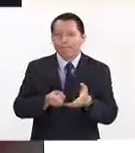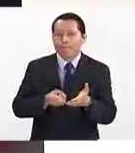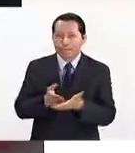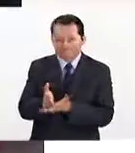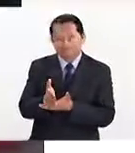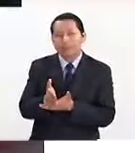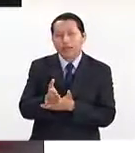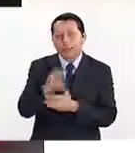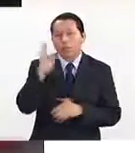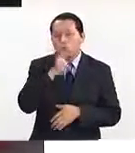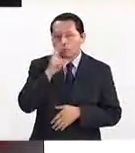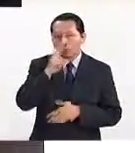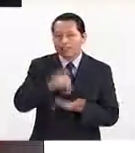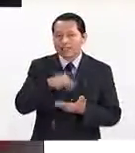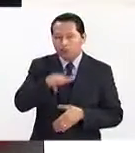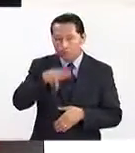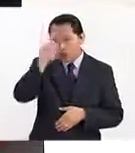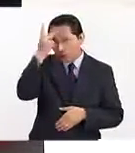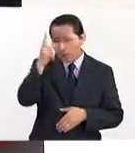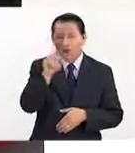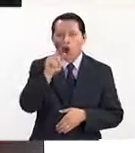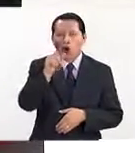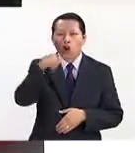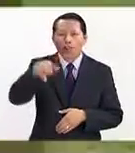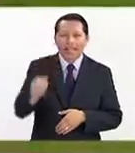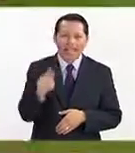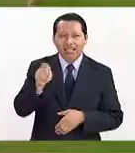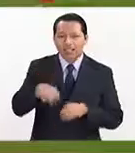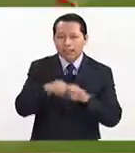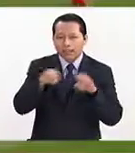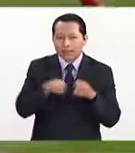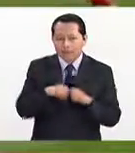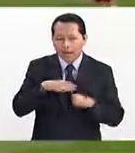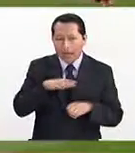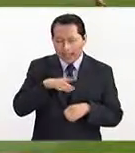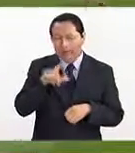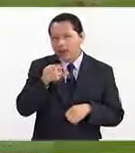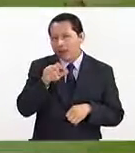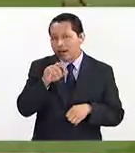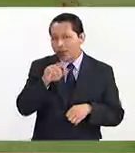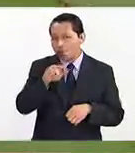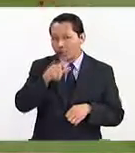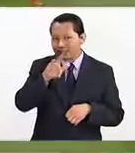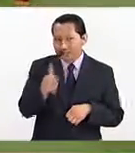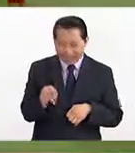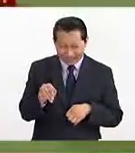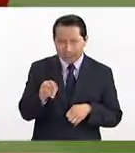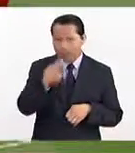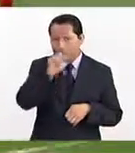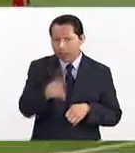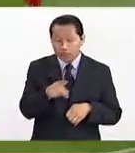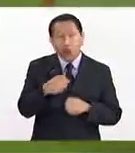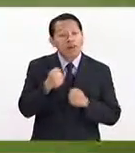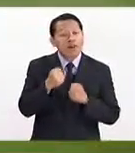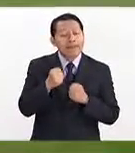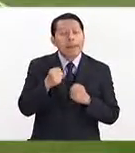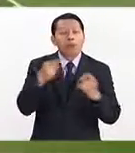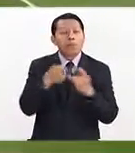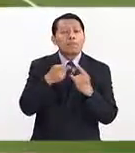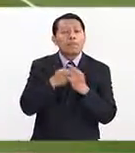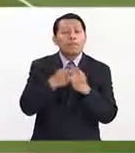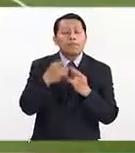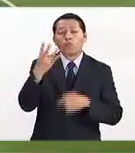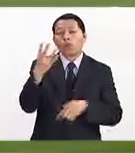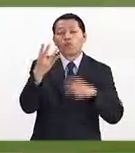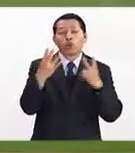2018. Iniciamos con Polonia. Polonia, este equipo que tiene a Lewandowski como su arma más letal, bueno, pues derrota 4 por 2